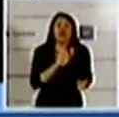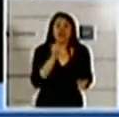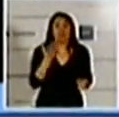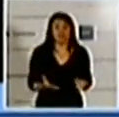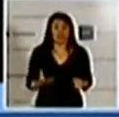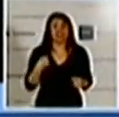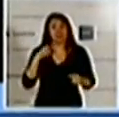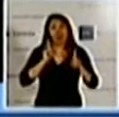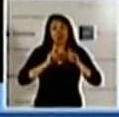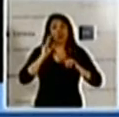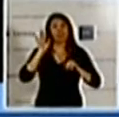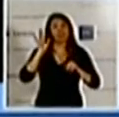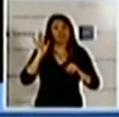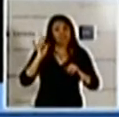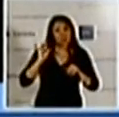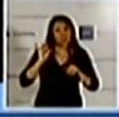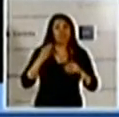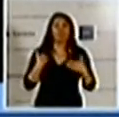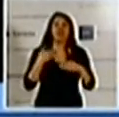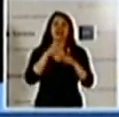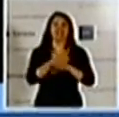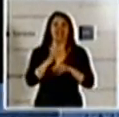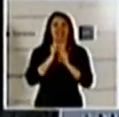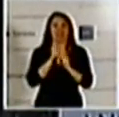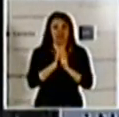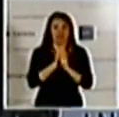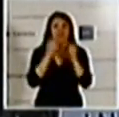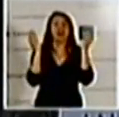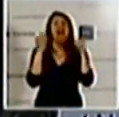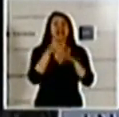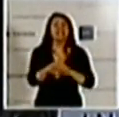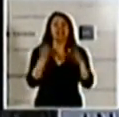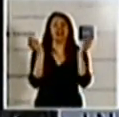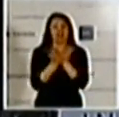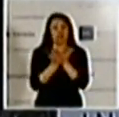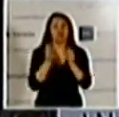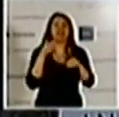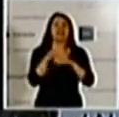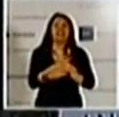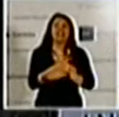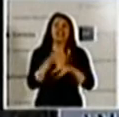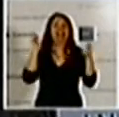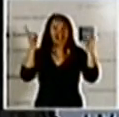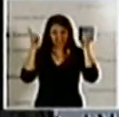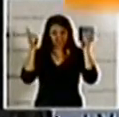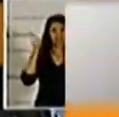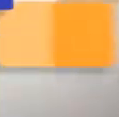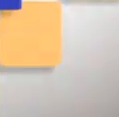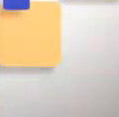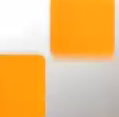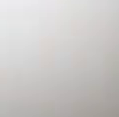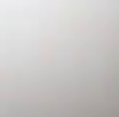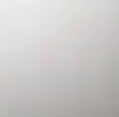dificultad podamos acceder al trabajo, al estudio y al esparcimiento con la libertad que nos merecemos.